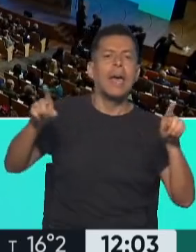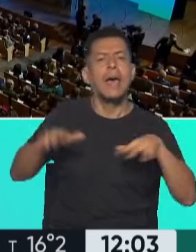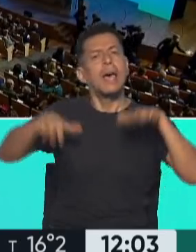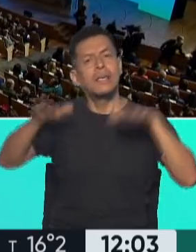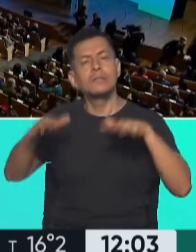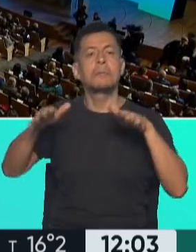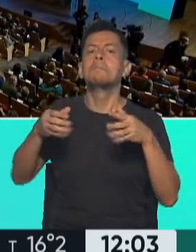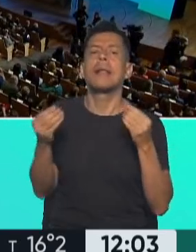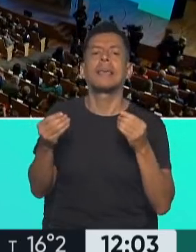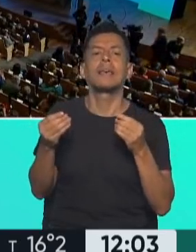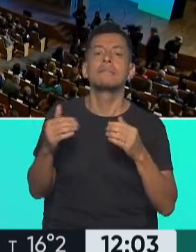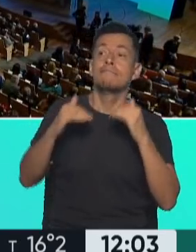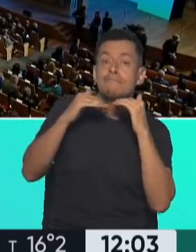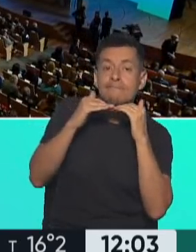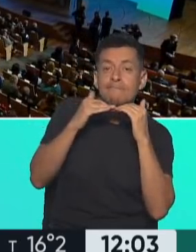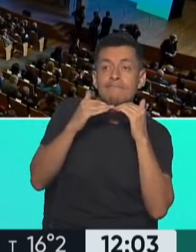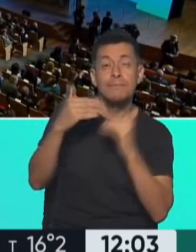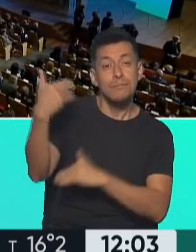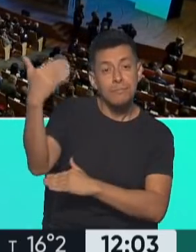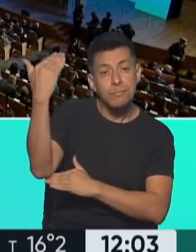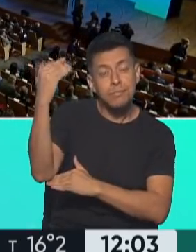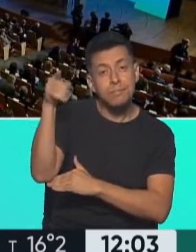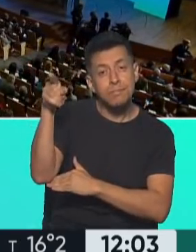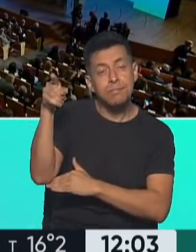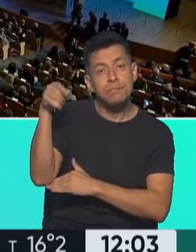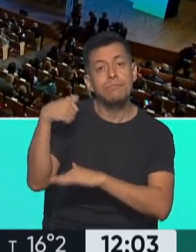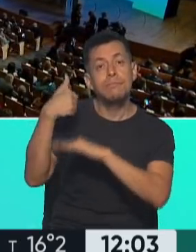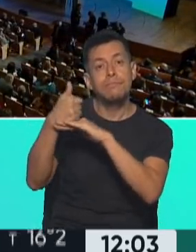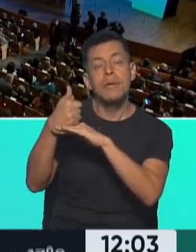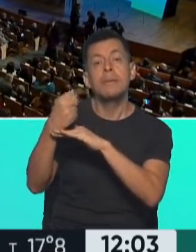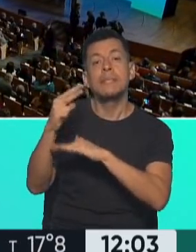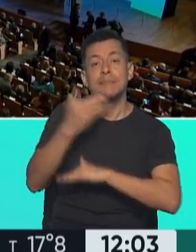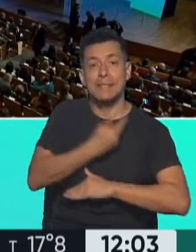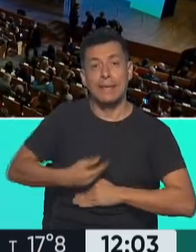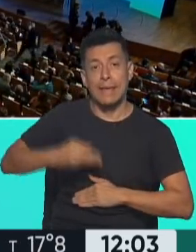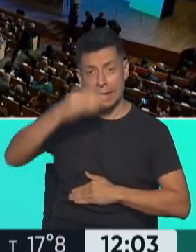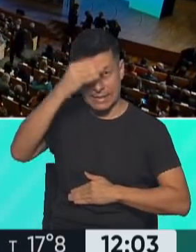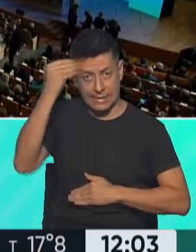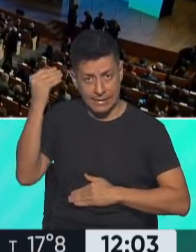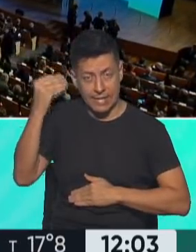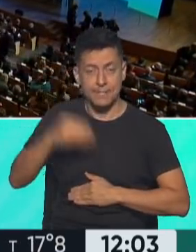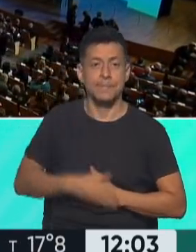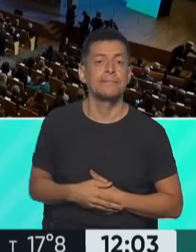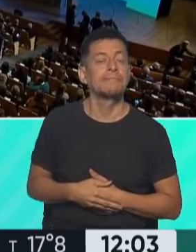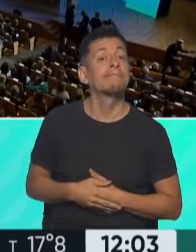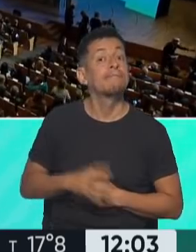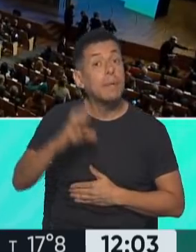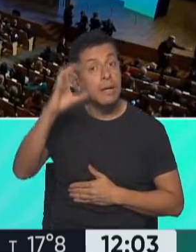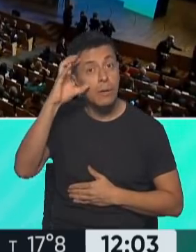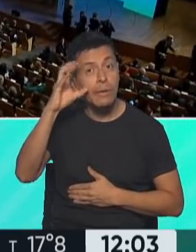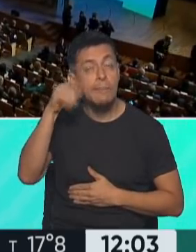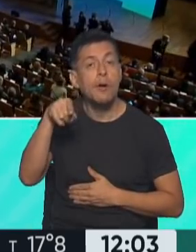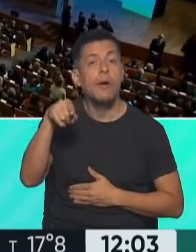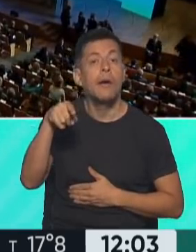para ver el discurso, para escuchar y presenciar el discurso de la vicepresidenta Cristina Fernández de Kirchner. Recordemos,